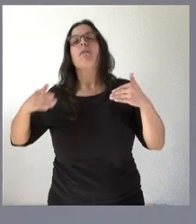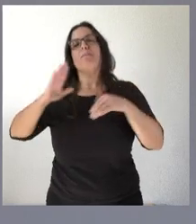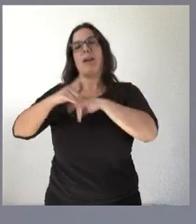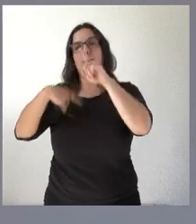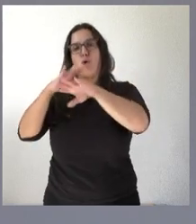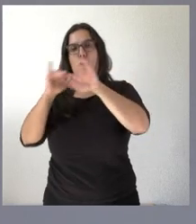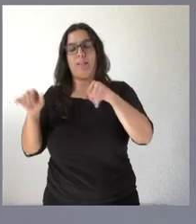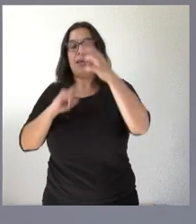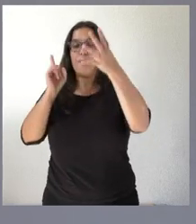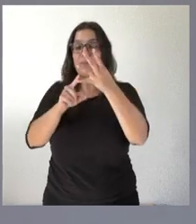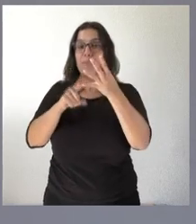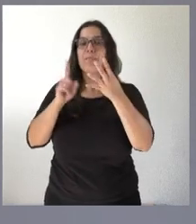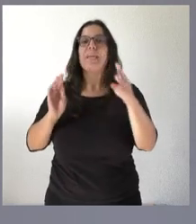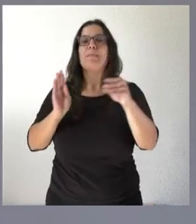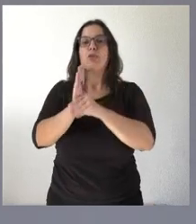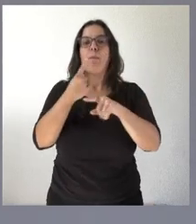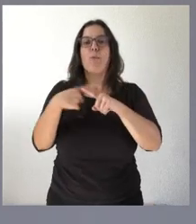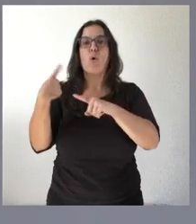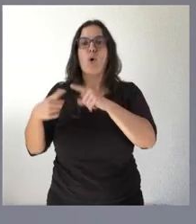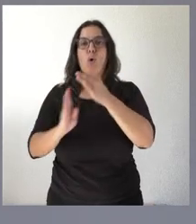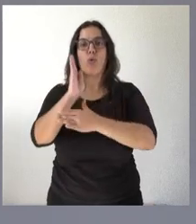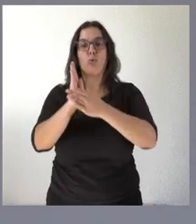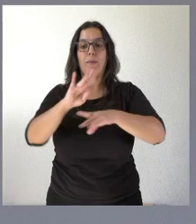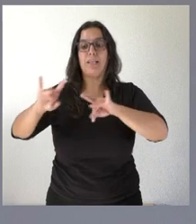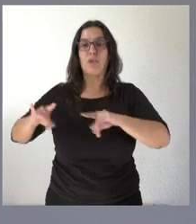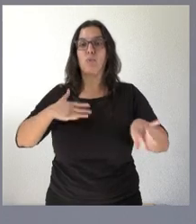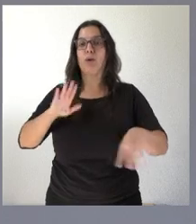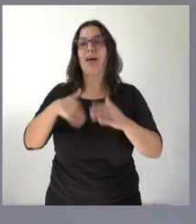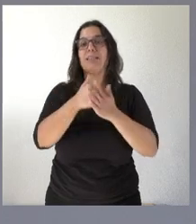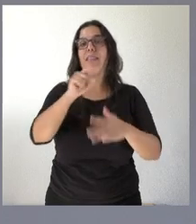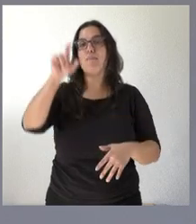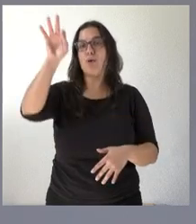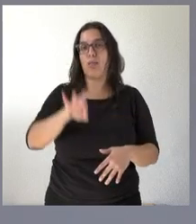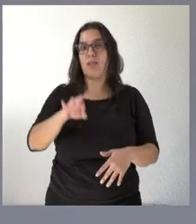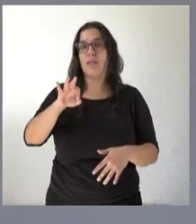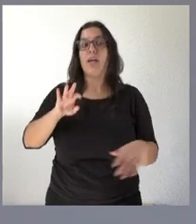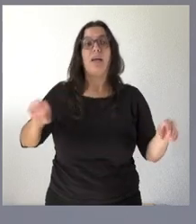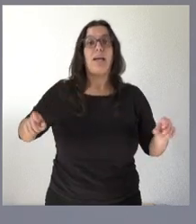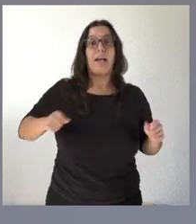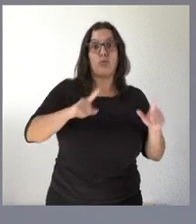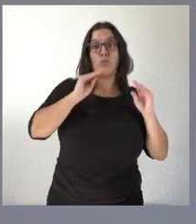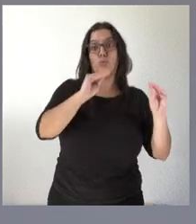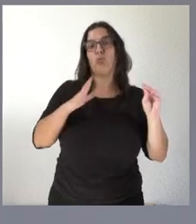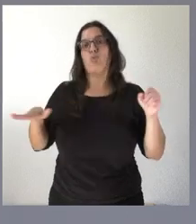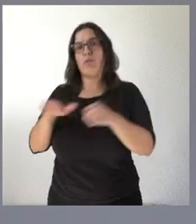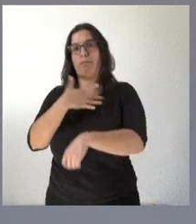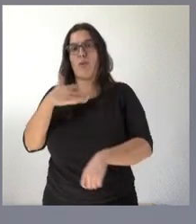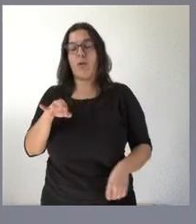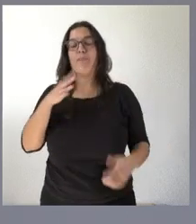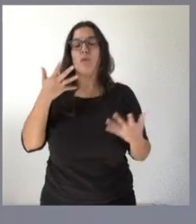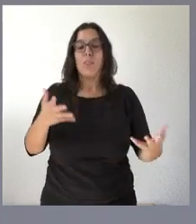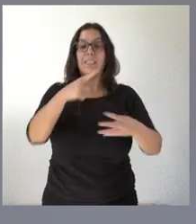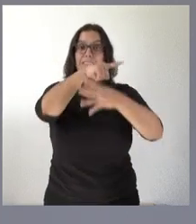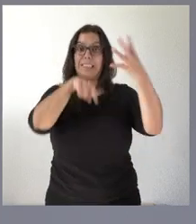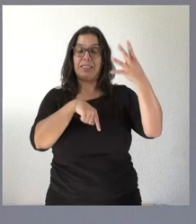ayuda que tiene que ver con las inversiones productivas que se pueden hacer en el territorio que podrían llegar hasta el 100% de la inversión de las ayudas que usted plantea esos